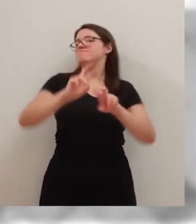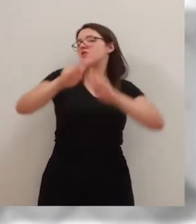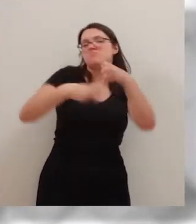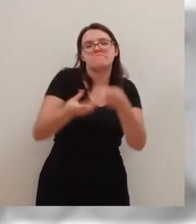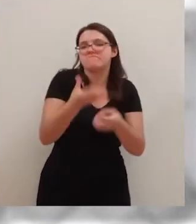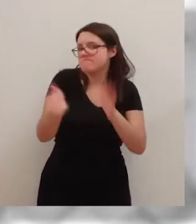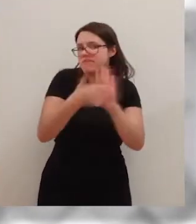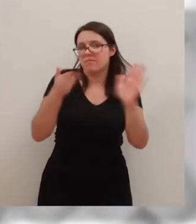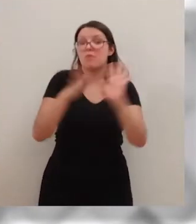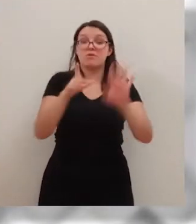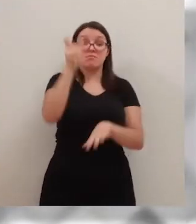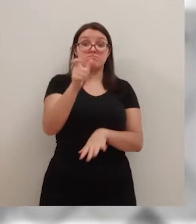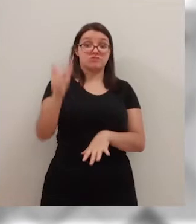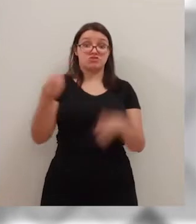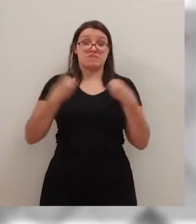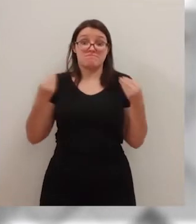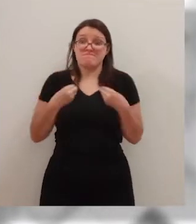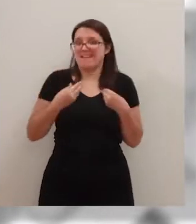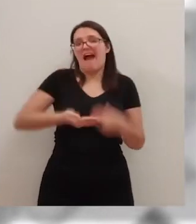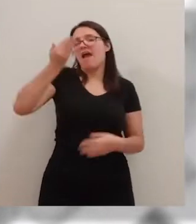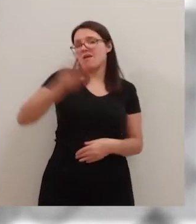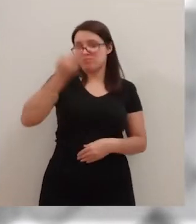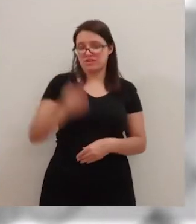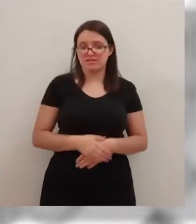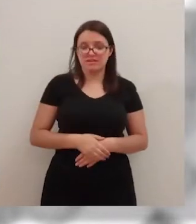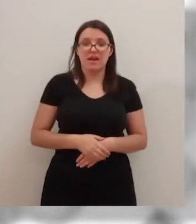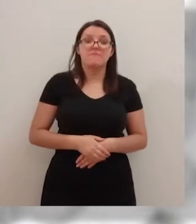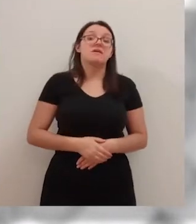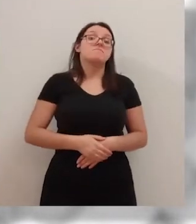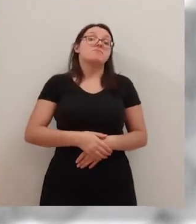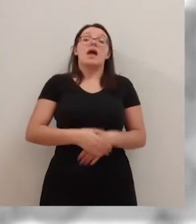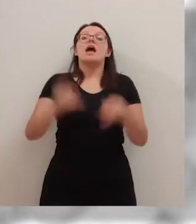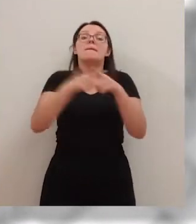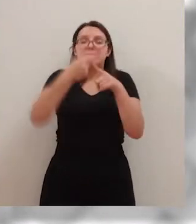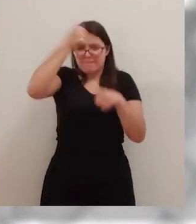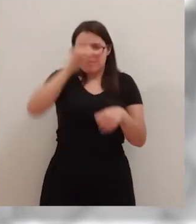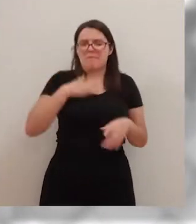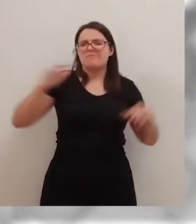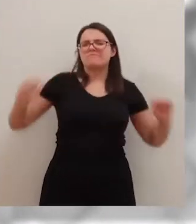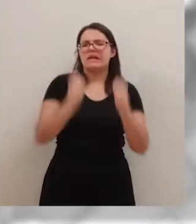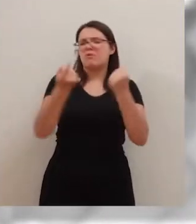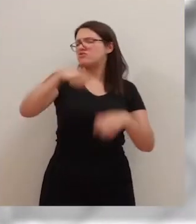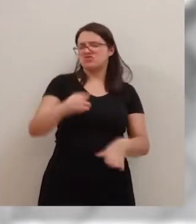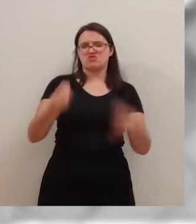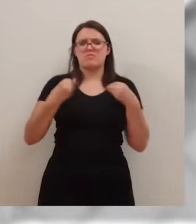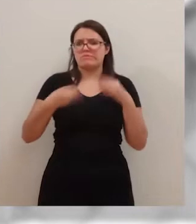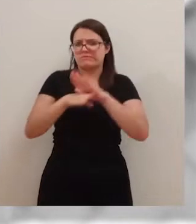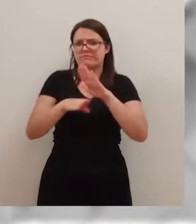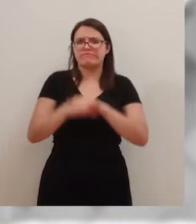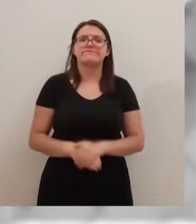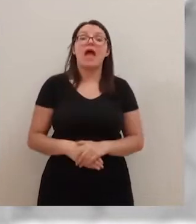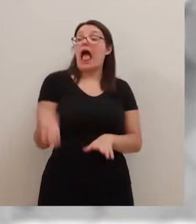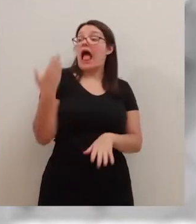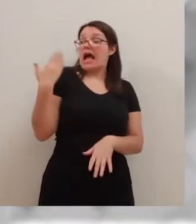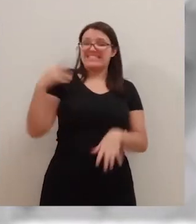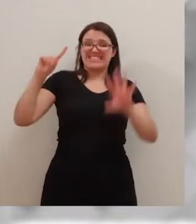eso es lo más importante, la vida, que él estaba, que él se salvó y que nosotros estábamos de viaje. Todo ocurrió